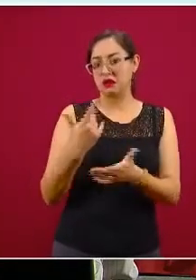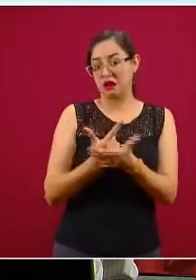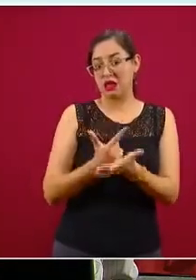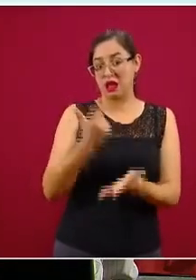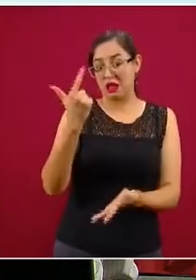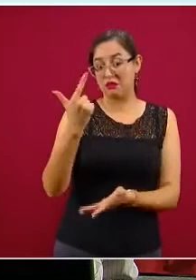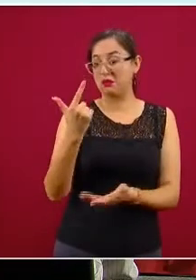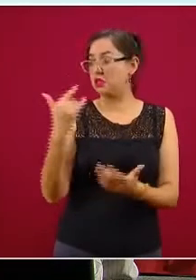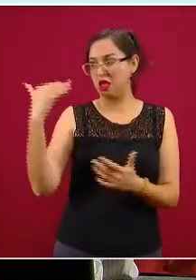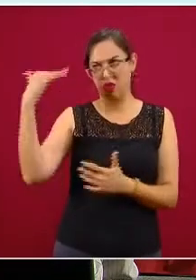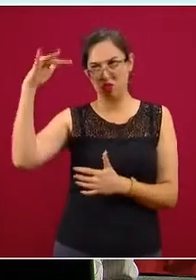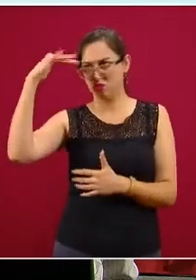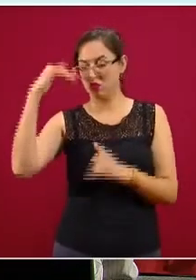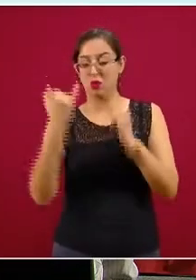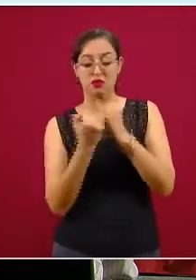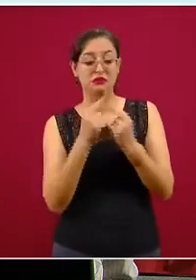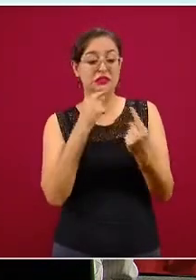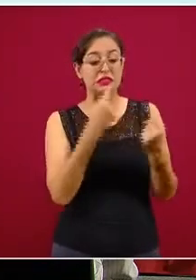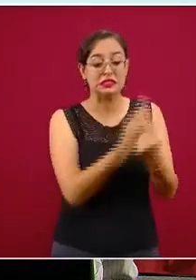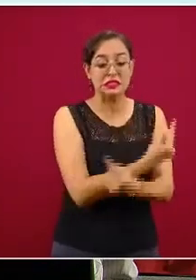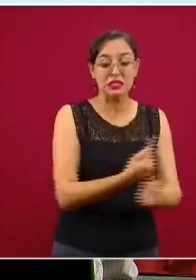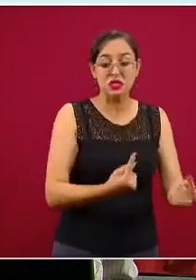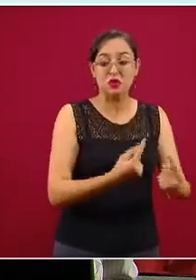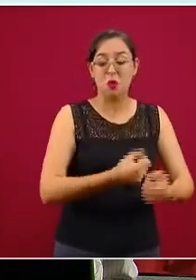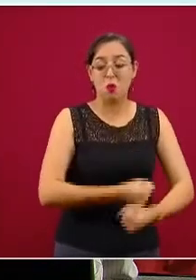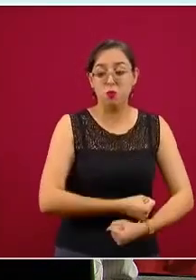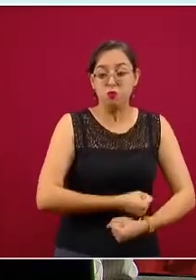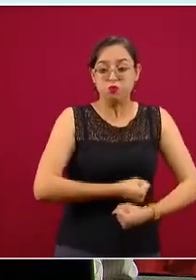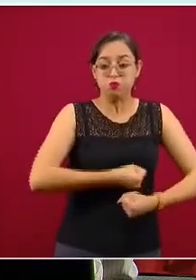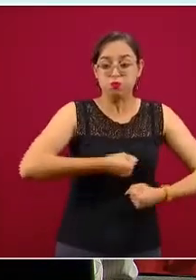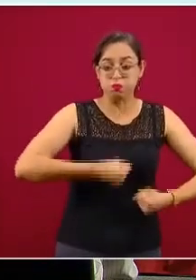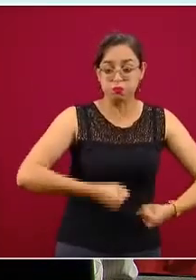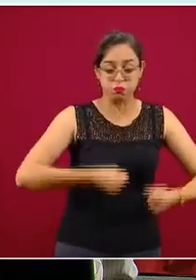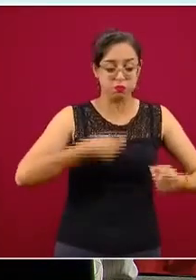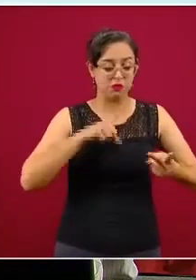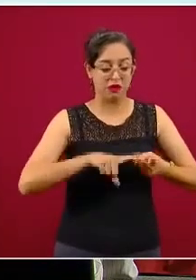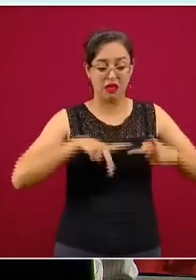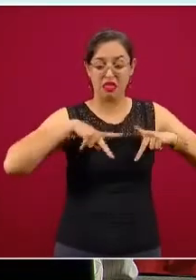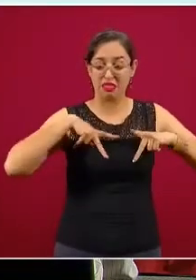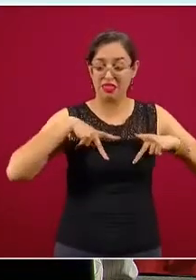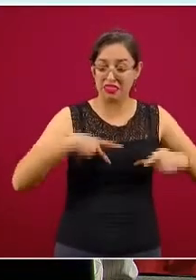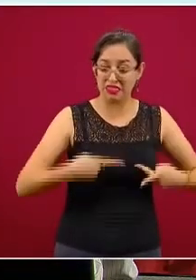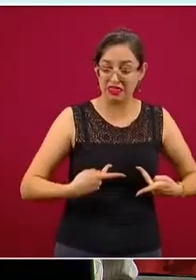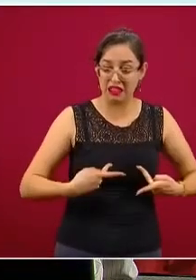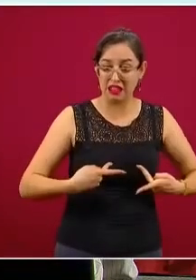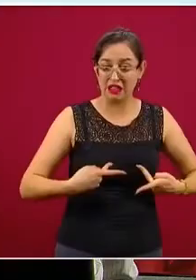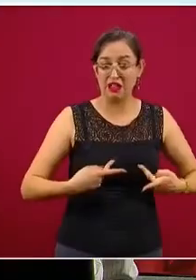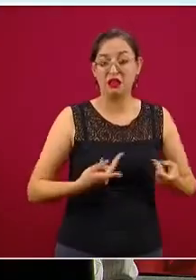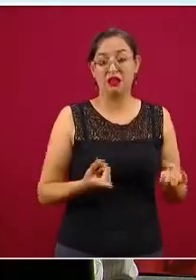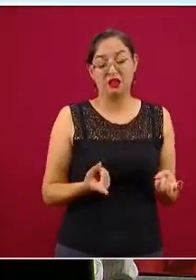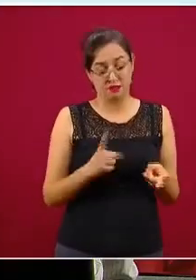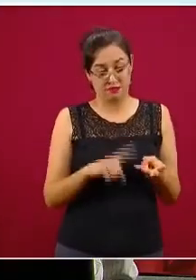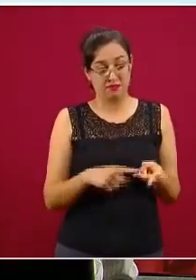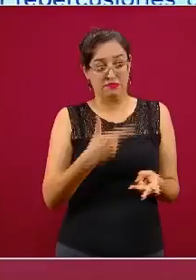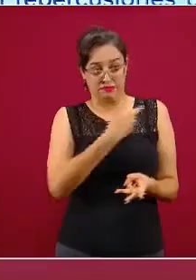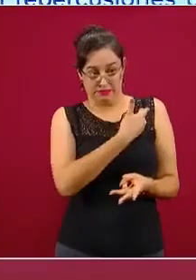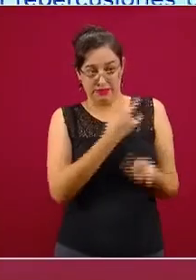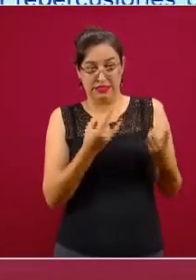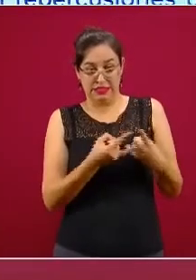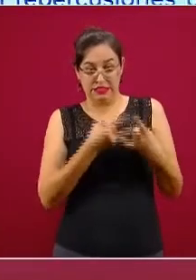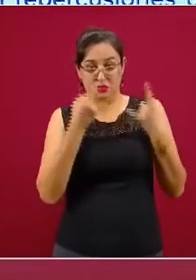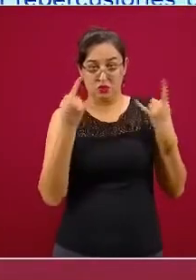La obesidad, pacientes, niños inmunodeprimidos. Bueno, estábamos hablando de este caso,